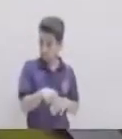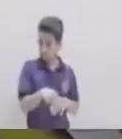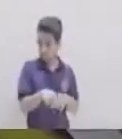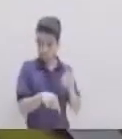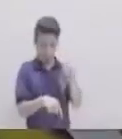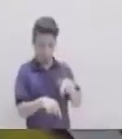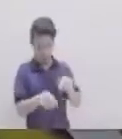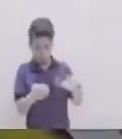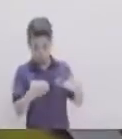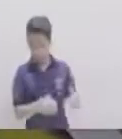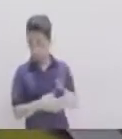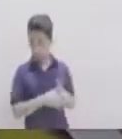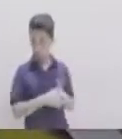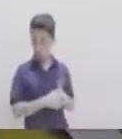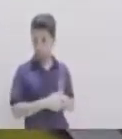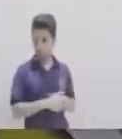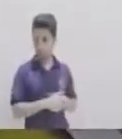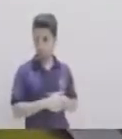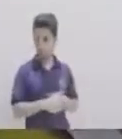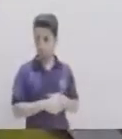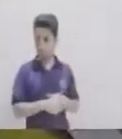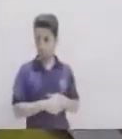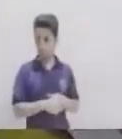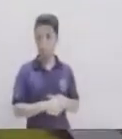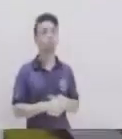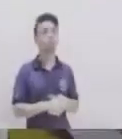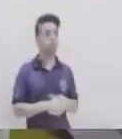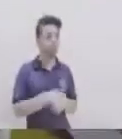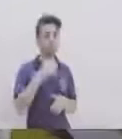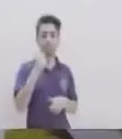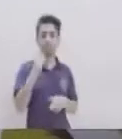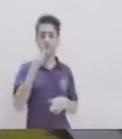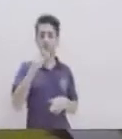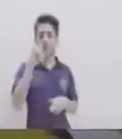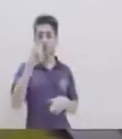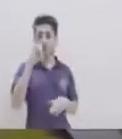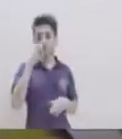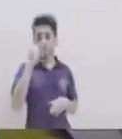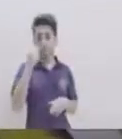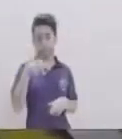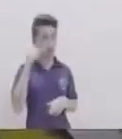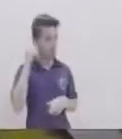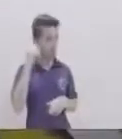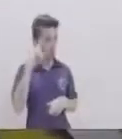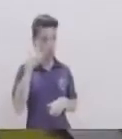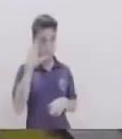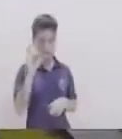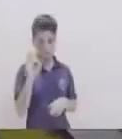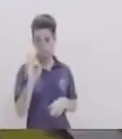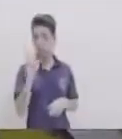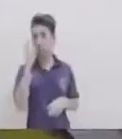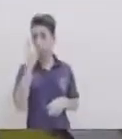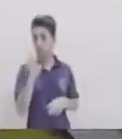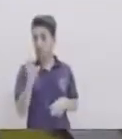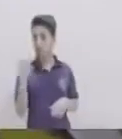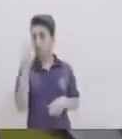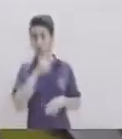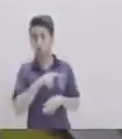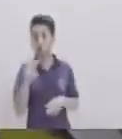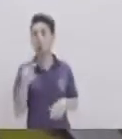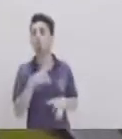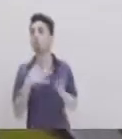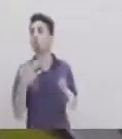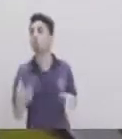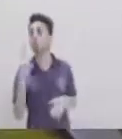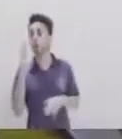Y este Muy bien Entonces ya sabemos Que estos son Acutángulos Por lo tanto Estos dos serían